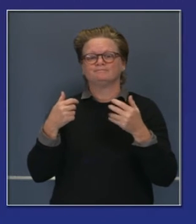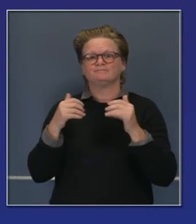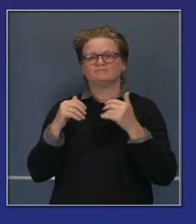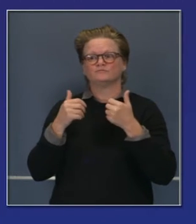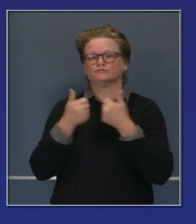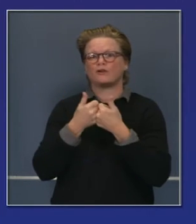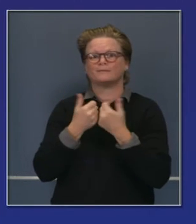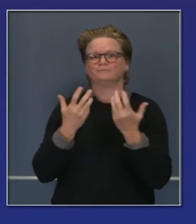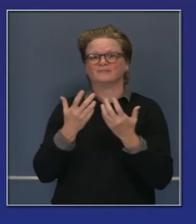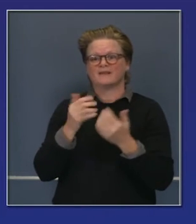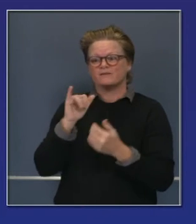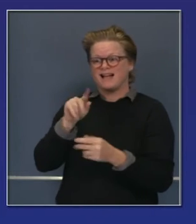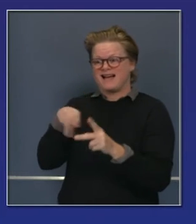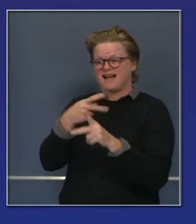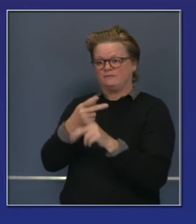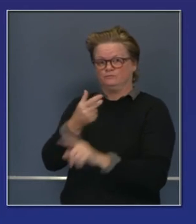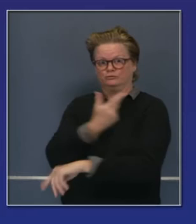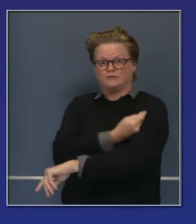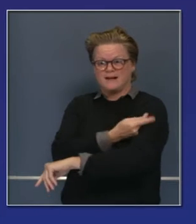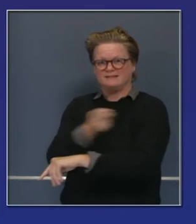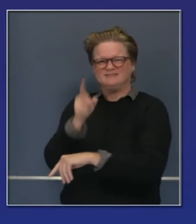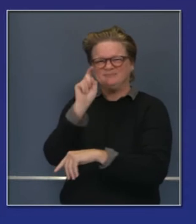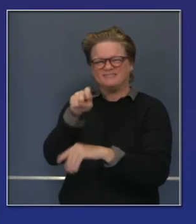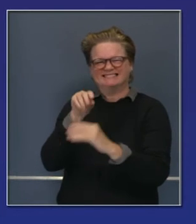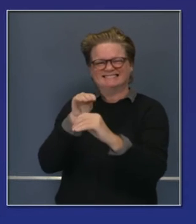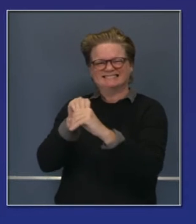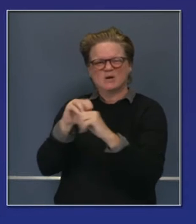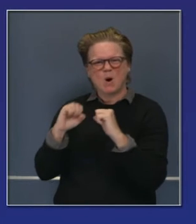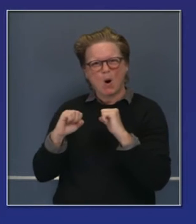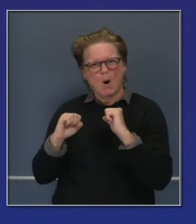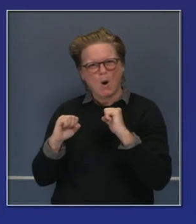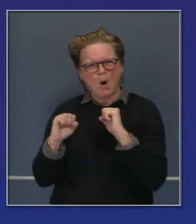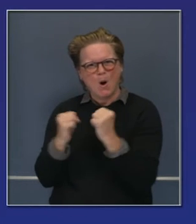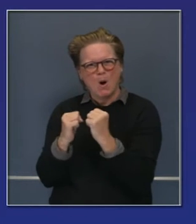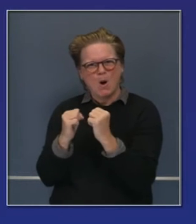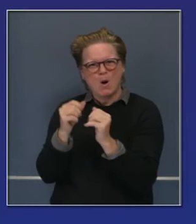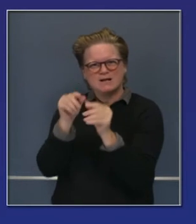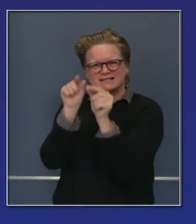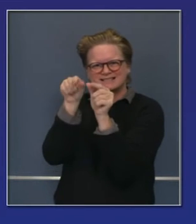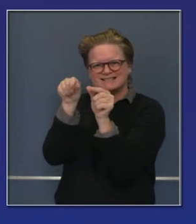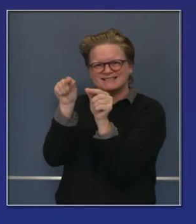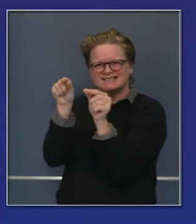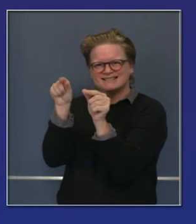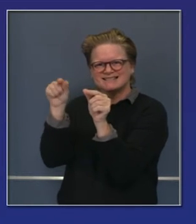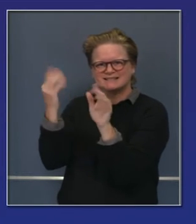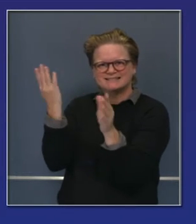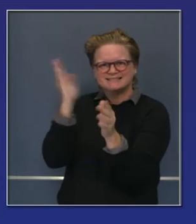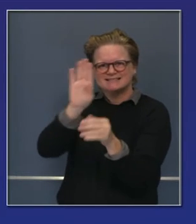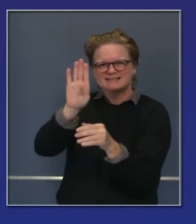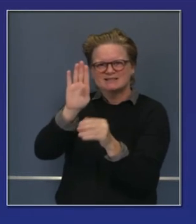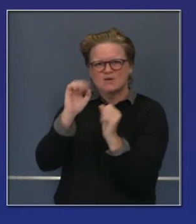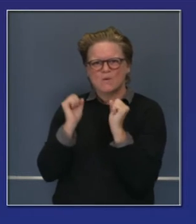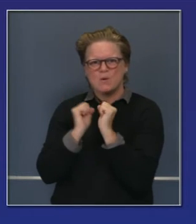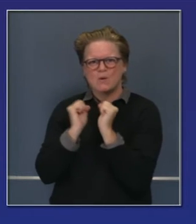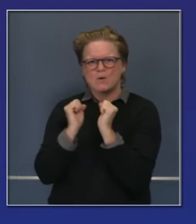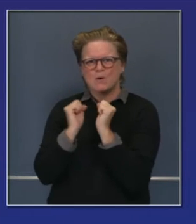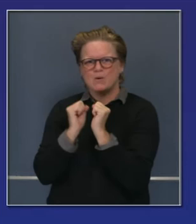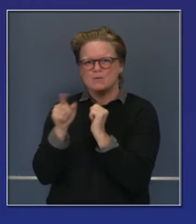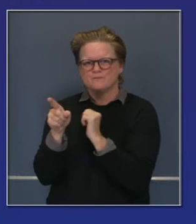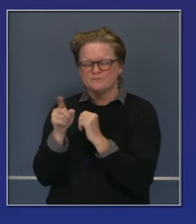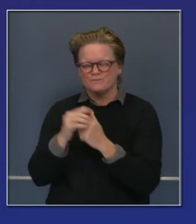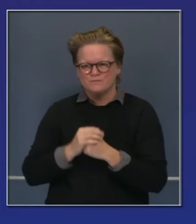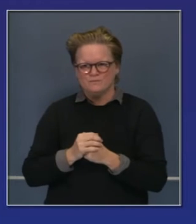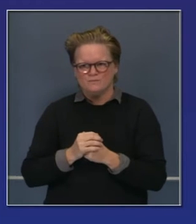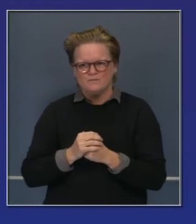técnicos, muchos retos de distribución, muchos retos de promoción, no solo la vacuna misma.